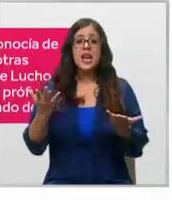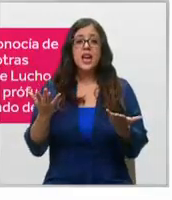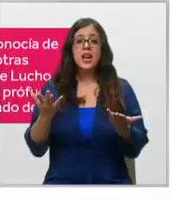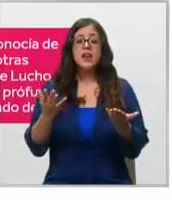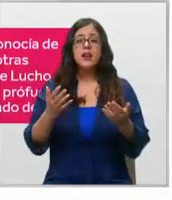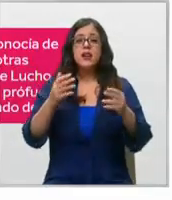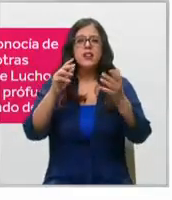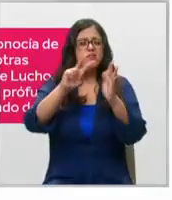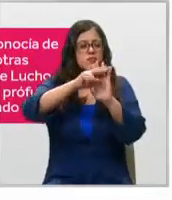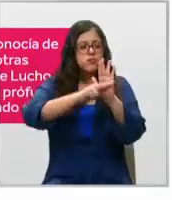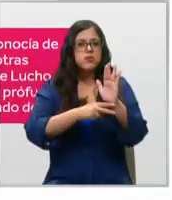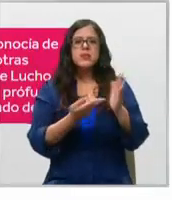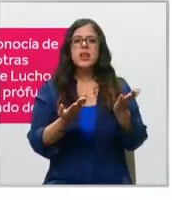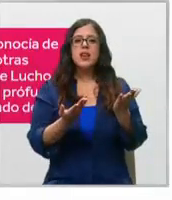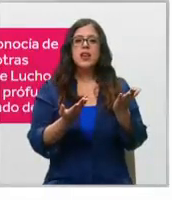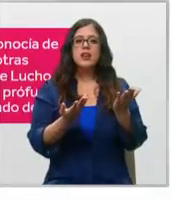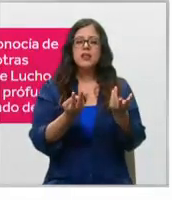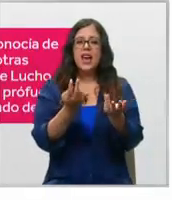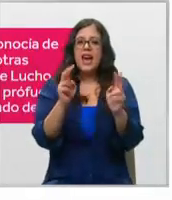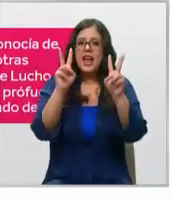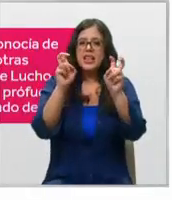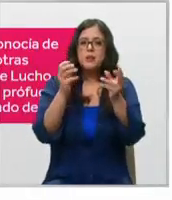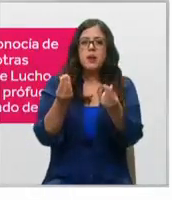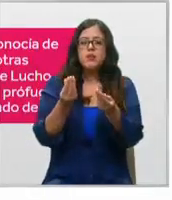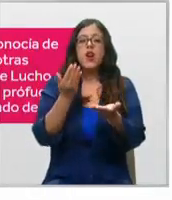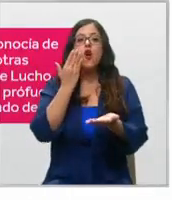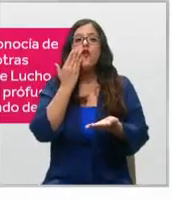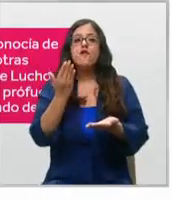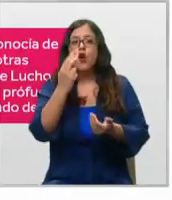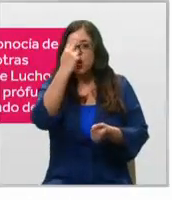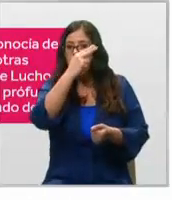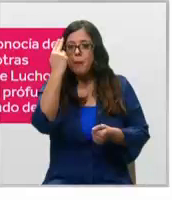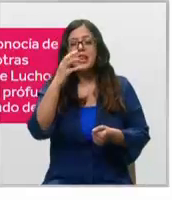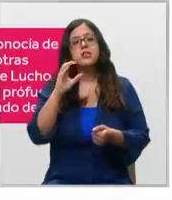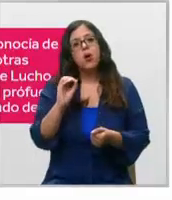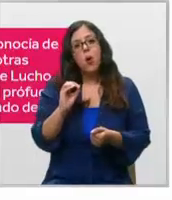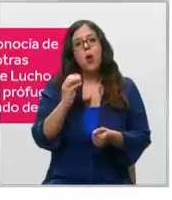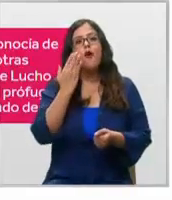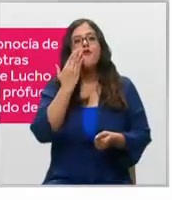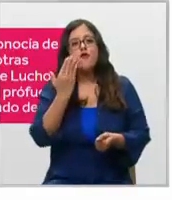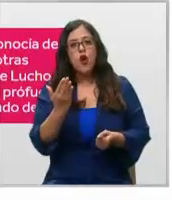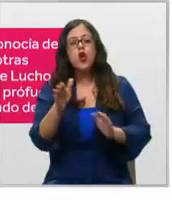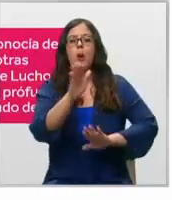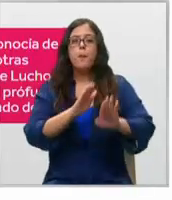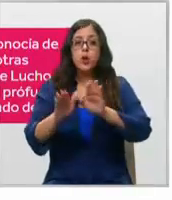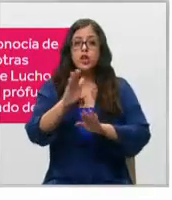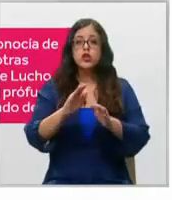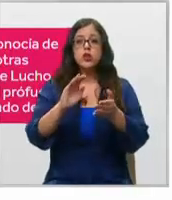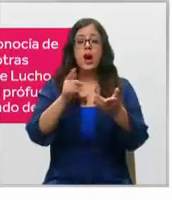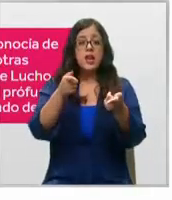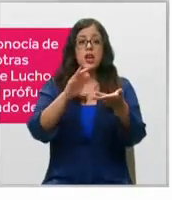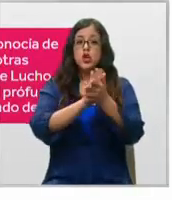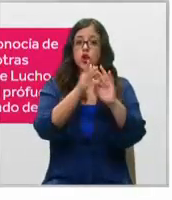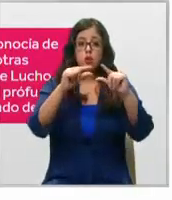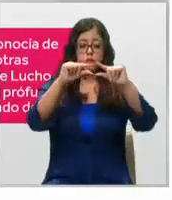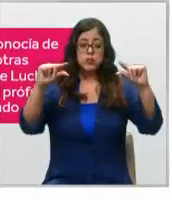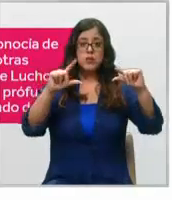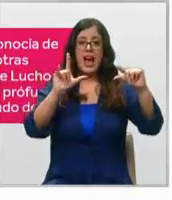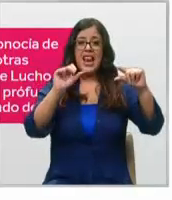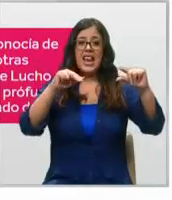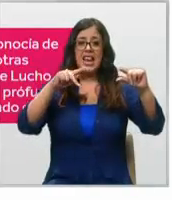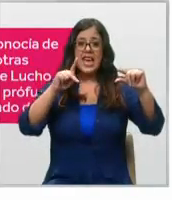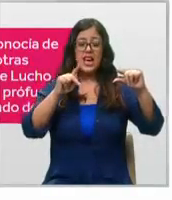reajustan los aportes estatales como el bono marzo o el bono de protección. Están todos los links también para